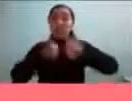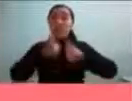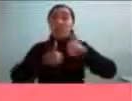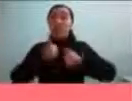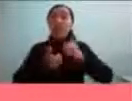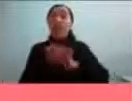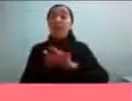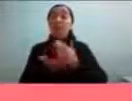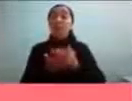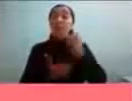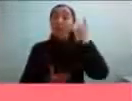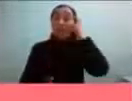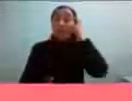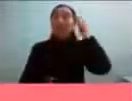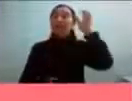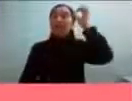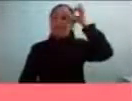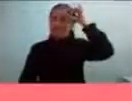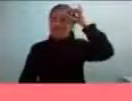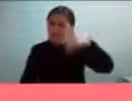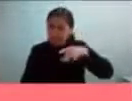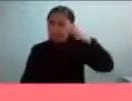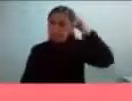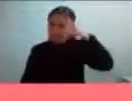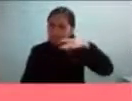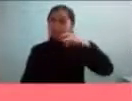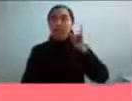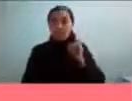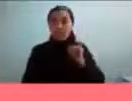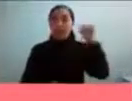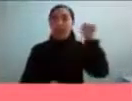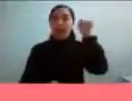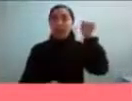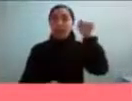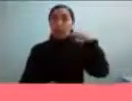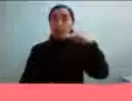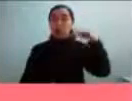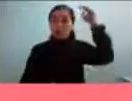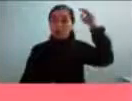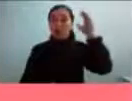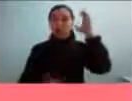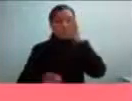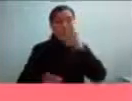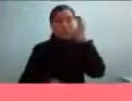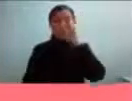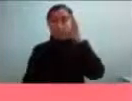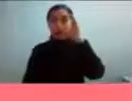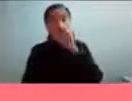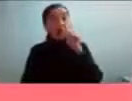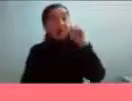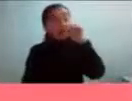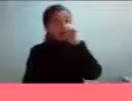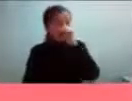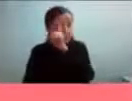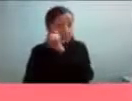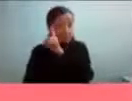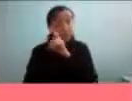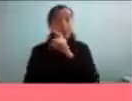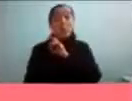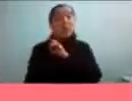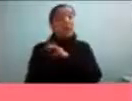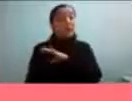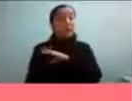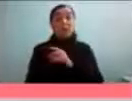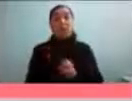sepan de autismo en adultos y en realidad es muy difícil porque acá en Chile al menos es algo demasiado nuevo